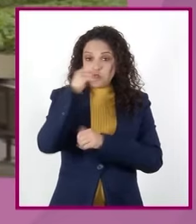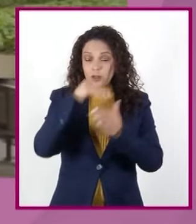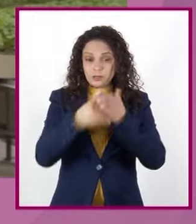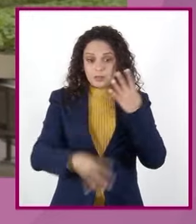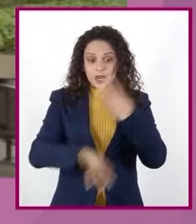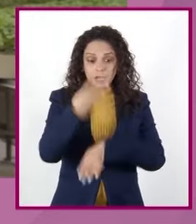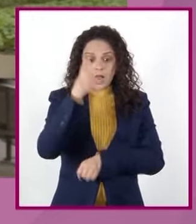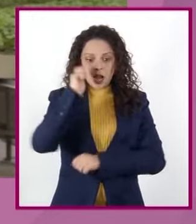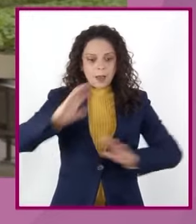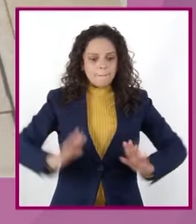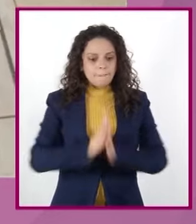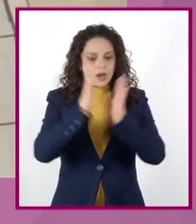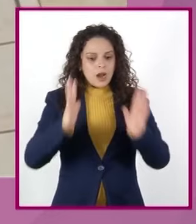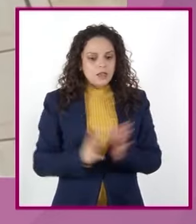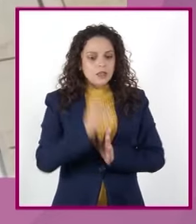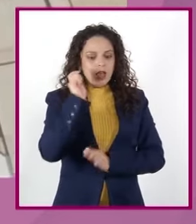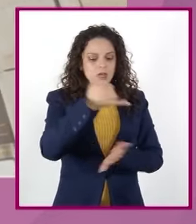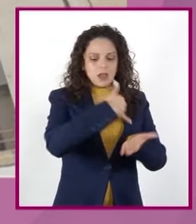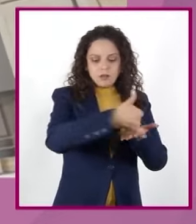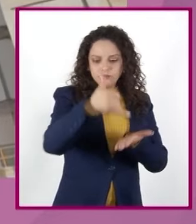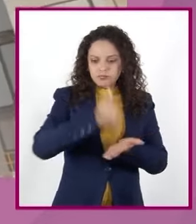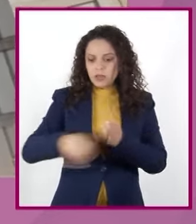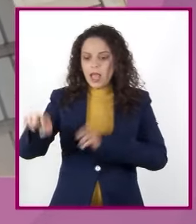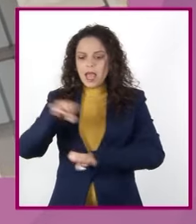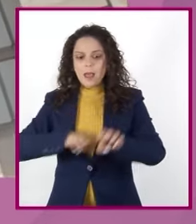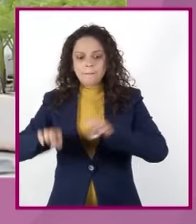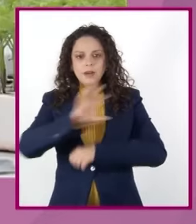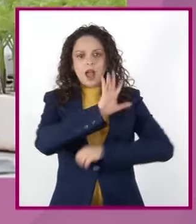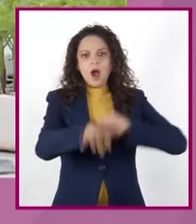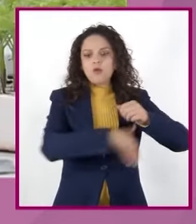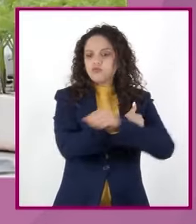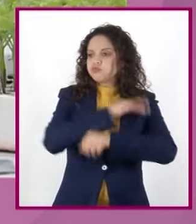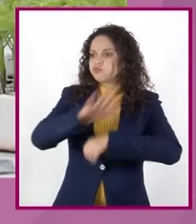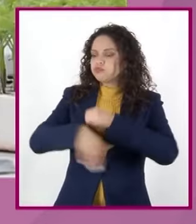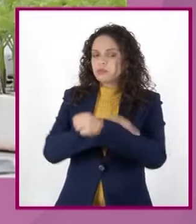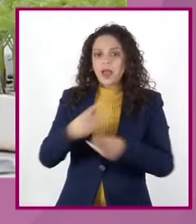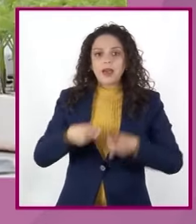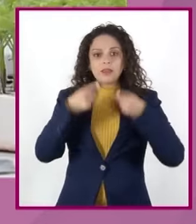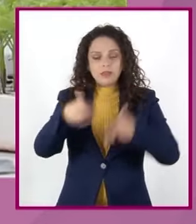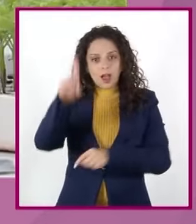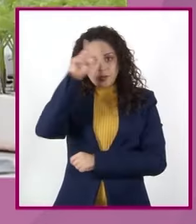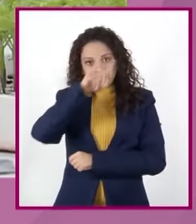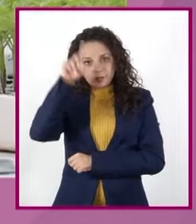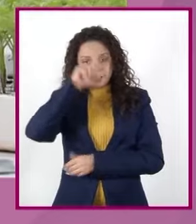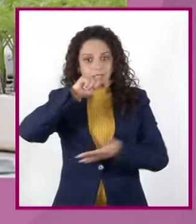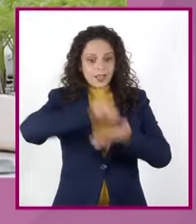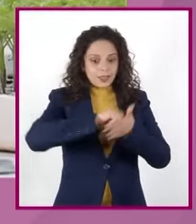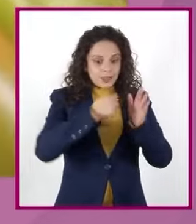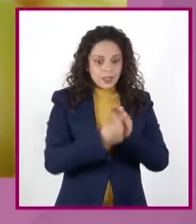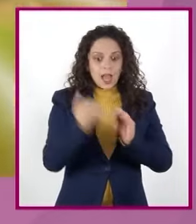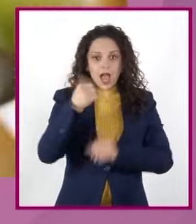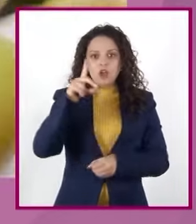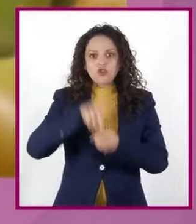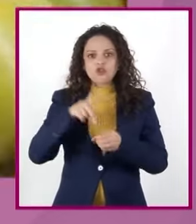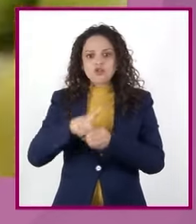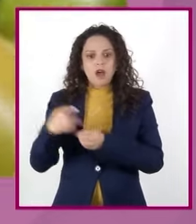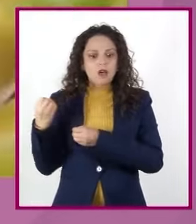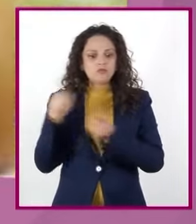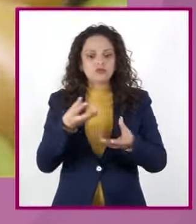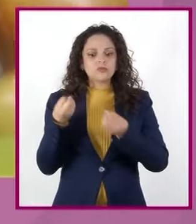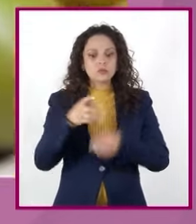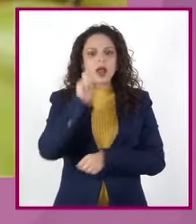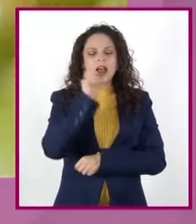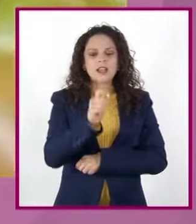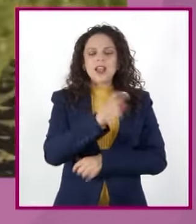de productores agrícolas y empresas de almacenaje Que recibieron asesoría técnica y donación de equipos con tecnología de